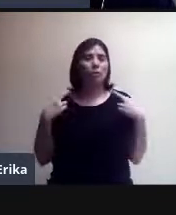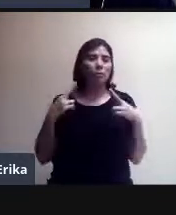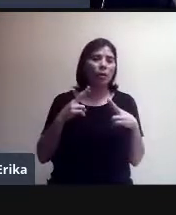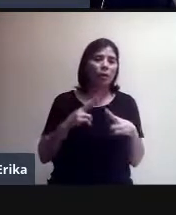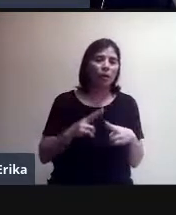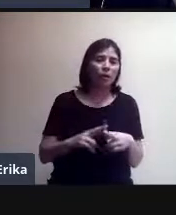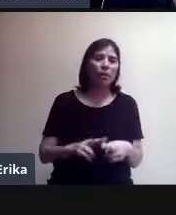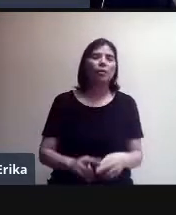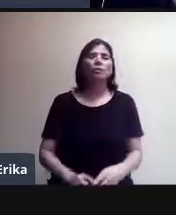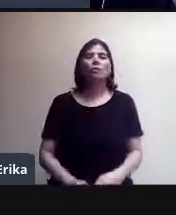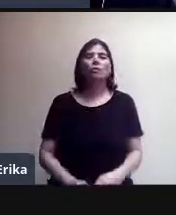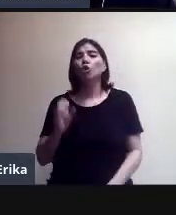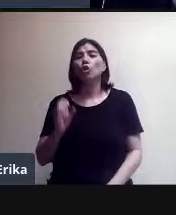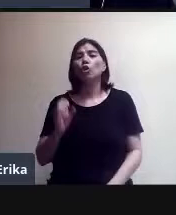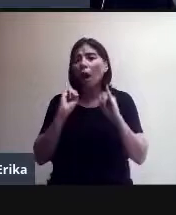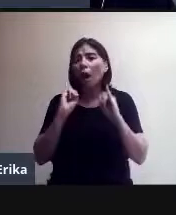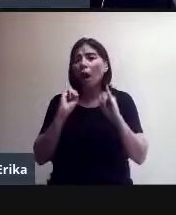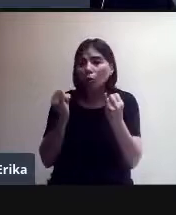junta de padres de familia.